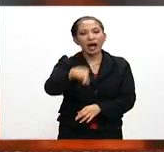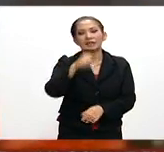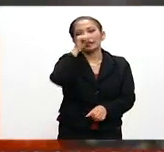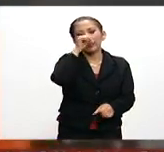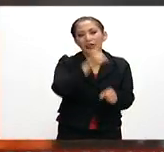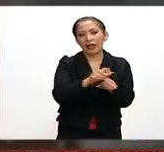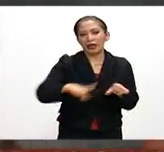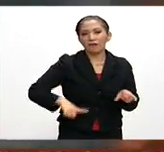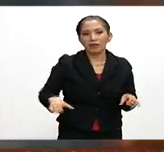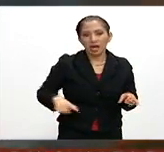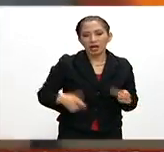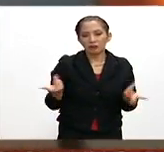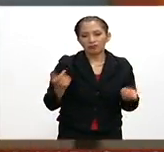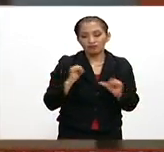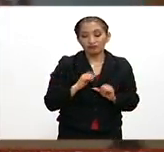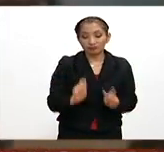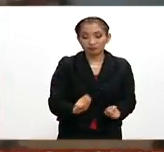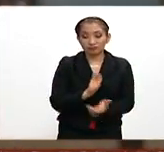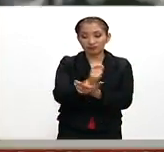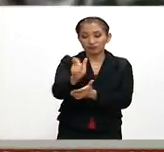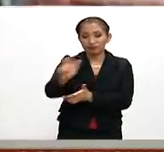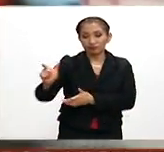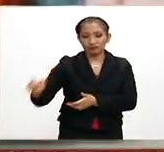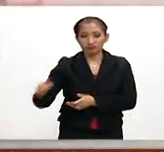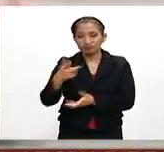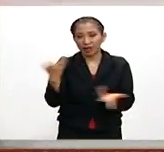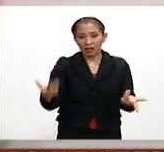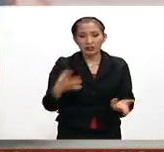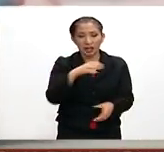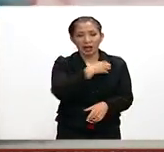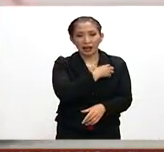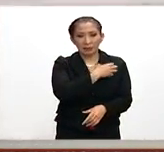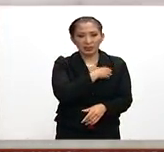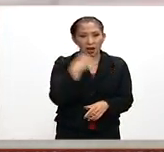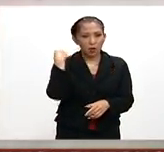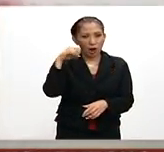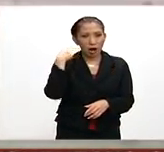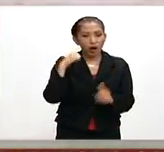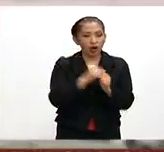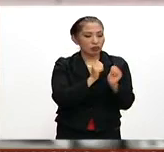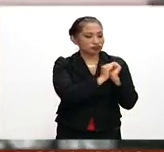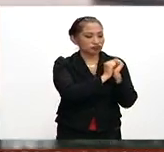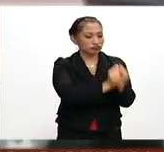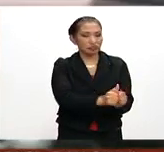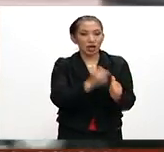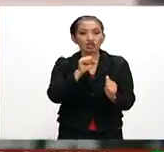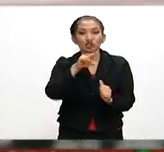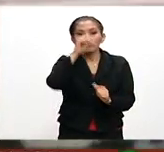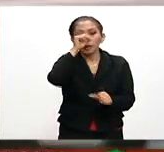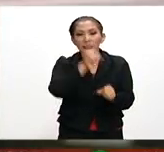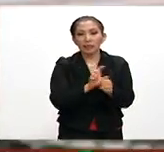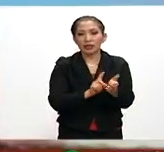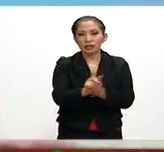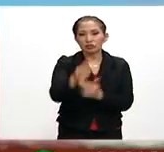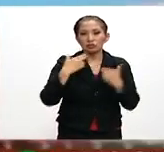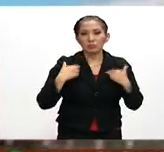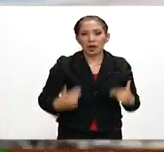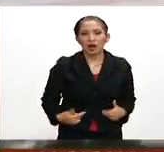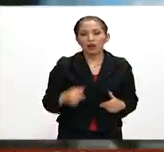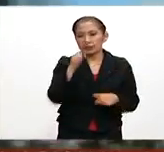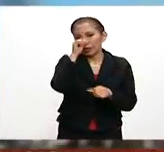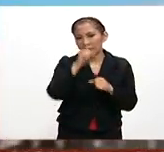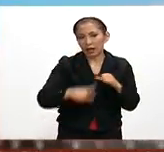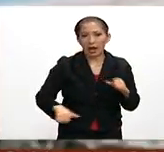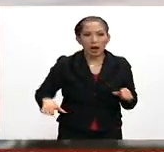Secretaría de Gobernación. La entrega de los recursos se hizo en la capital oaxaqueña con el acompañamiento de la Subsecretaría de Derechos Humanos de la Secretaría de